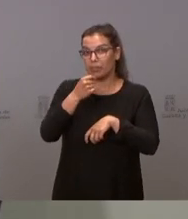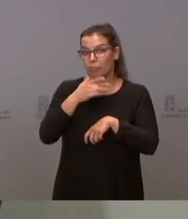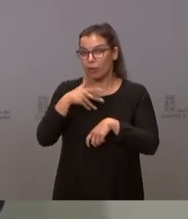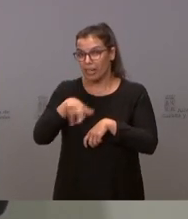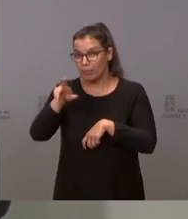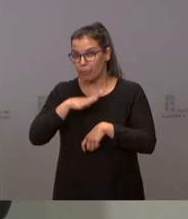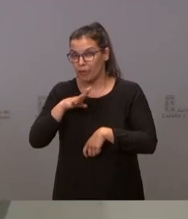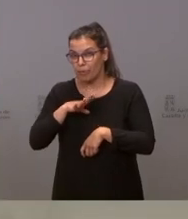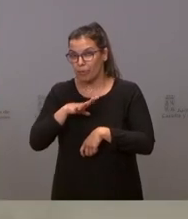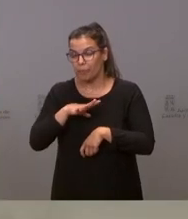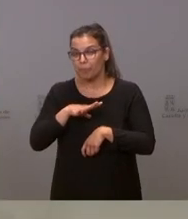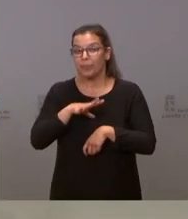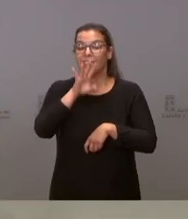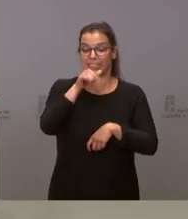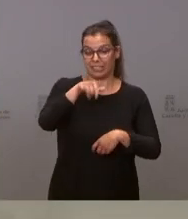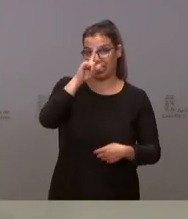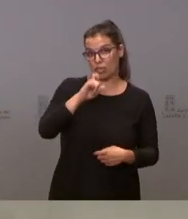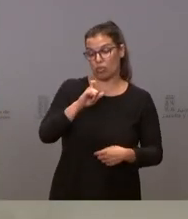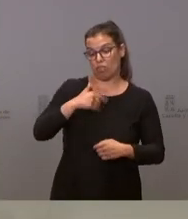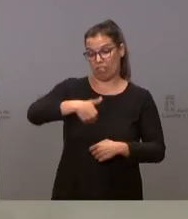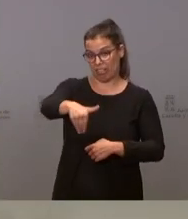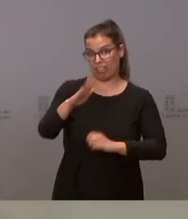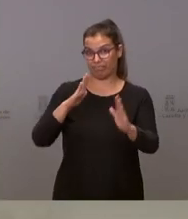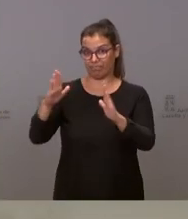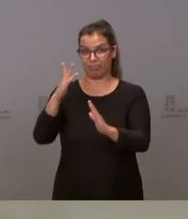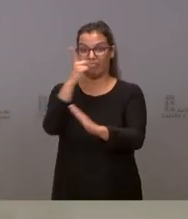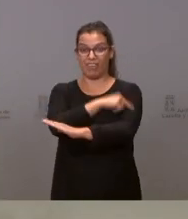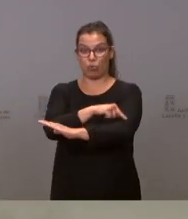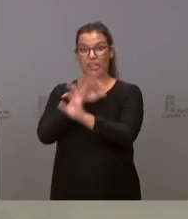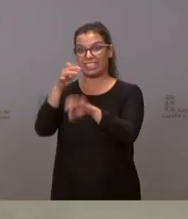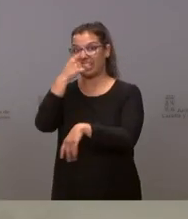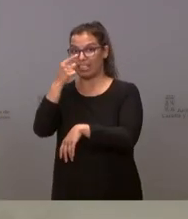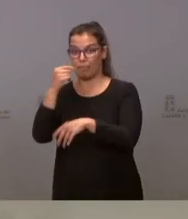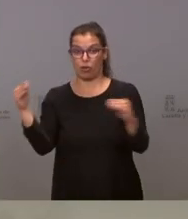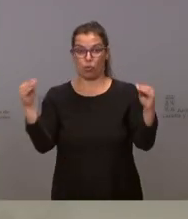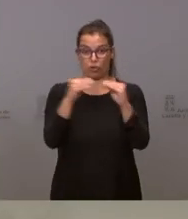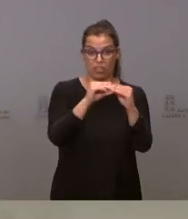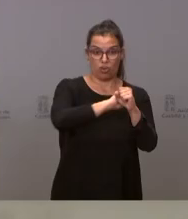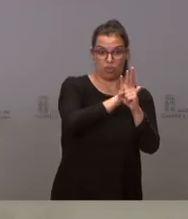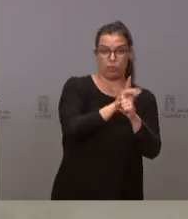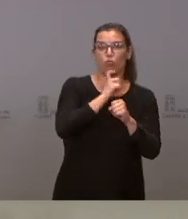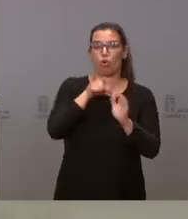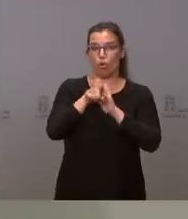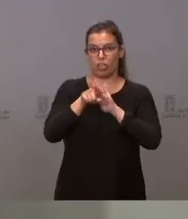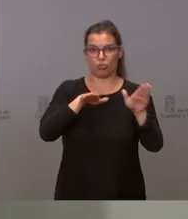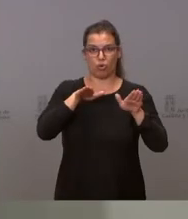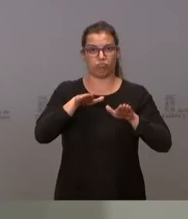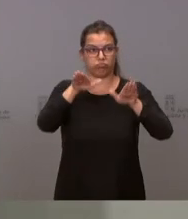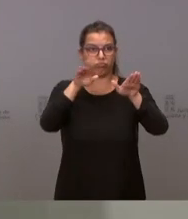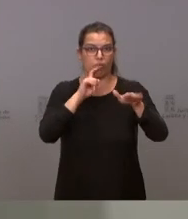Sí, la campaña de la gripe que va a convivir con el coronavirus y que cómo se va a gestionar. Bueno,